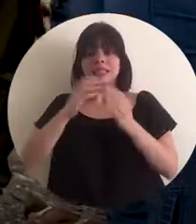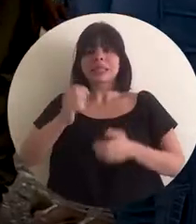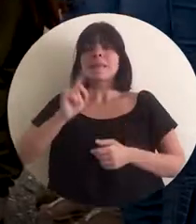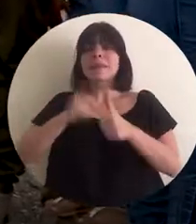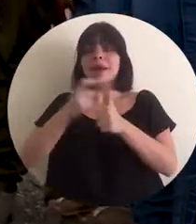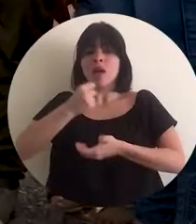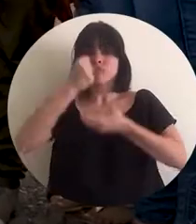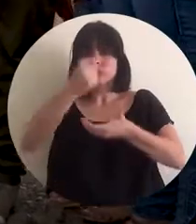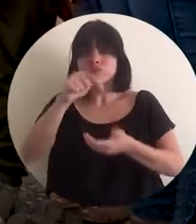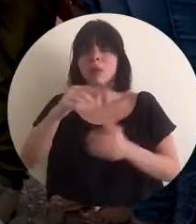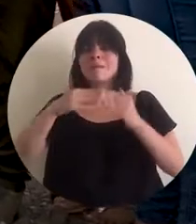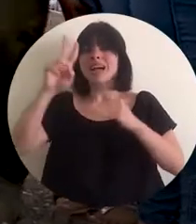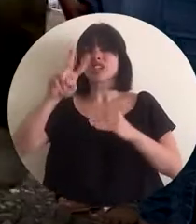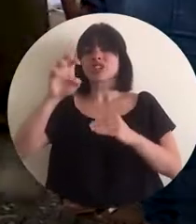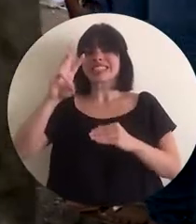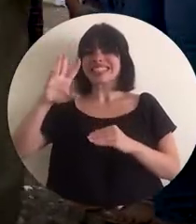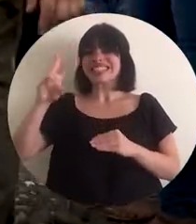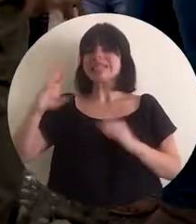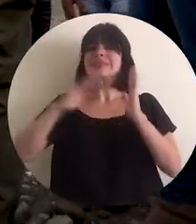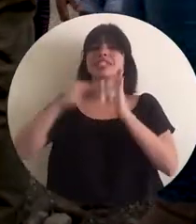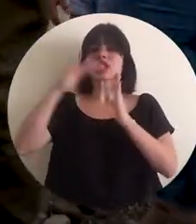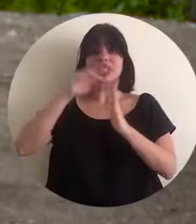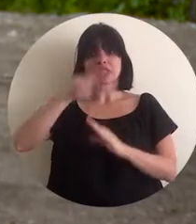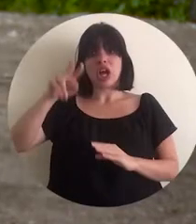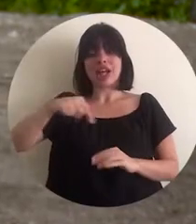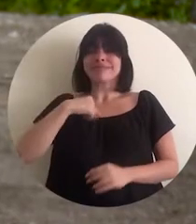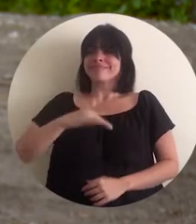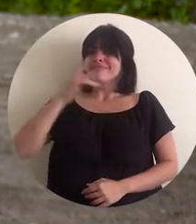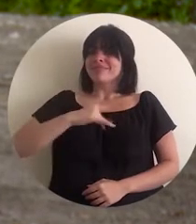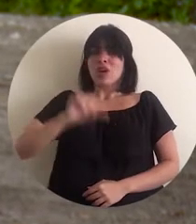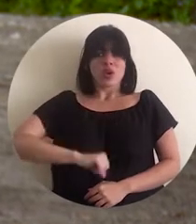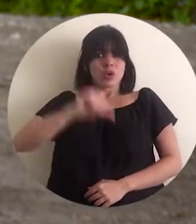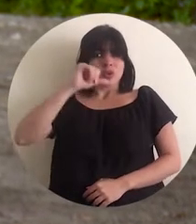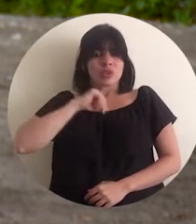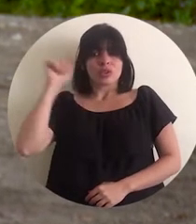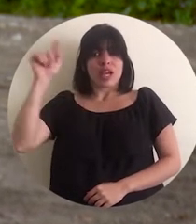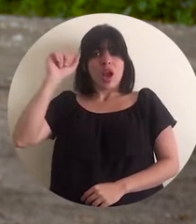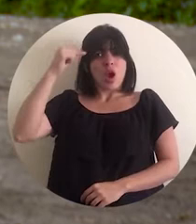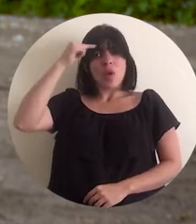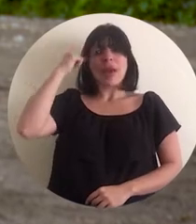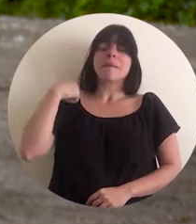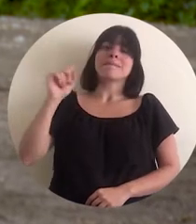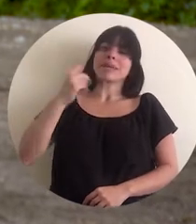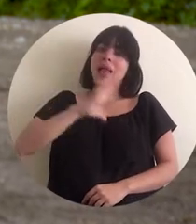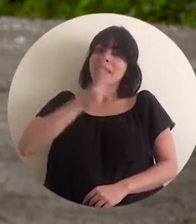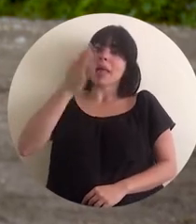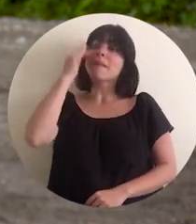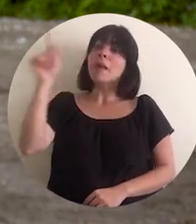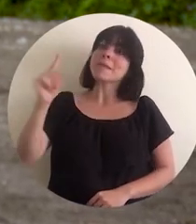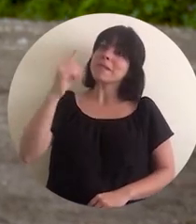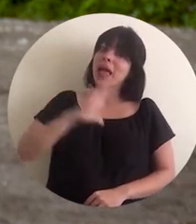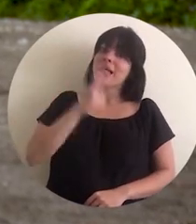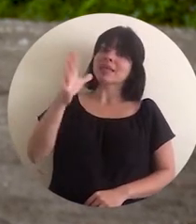la primera etapa es superior a los 266 millones de colones. Yo me siento orgullosa de este gobierno, de nuestra primera dama, porque